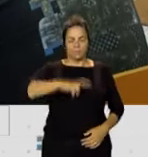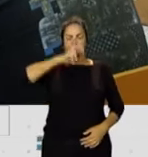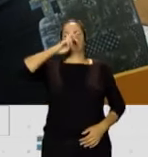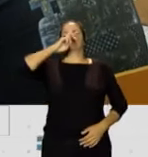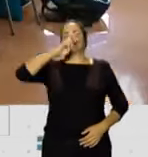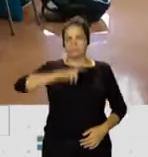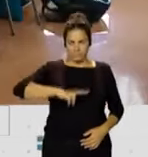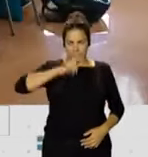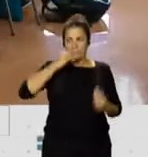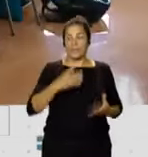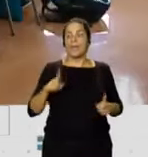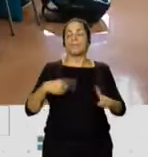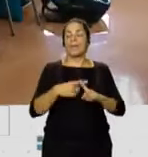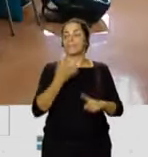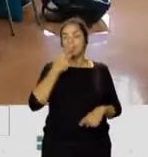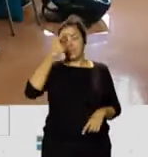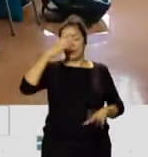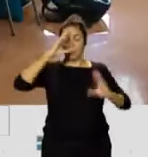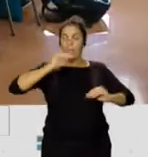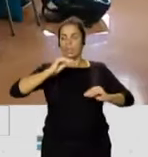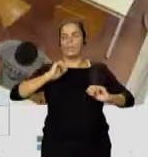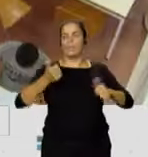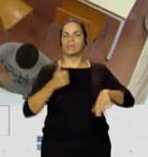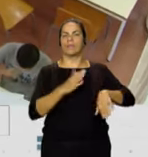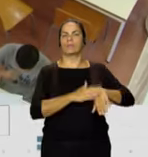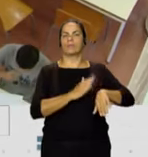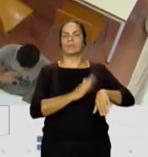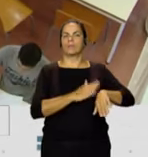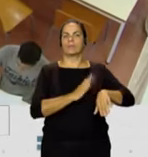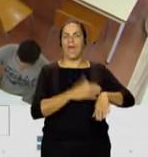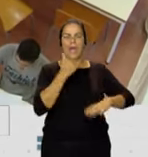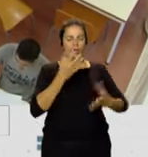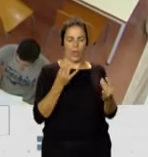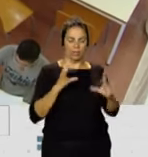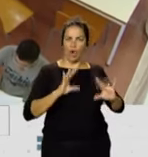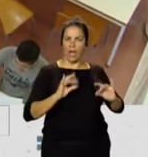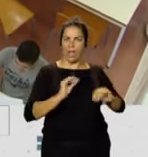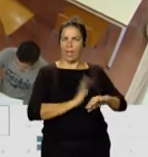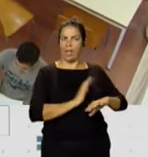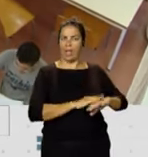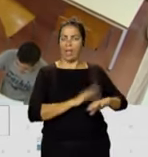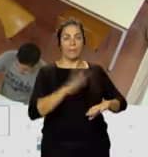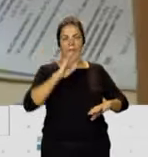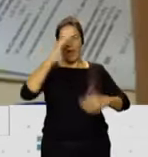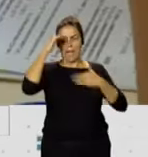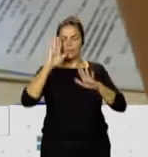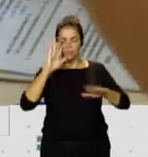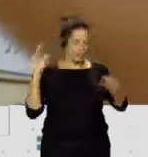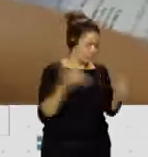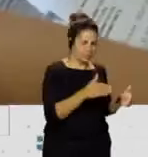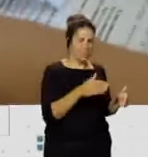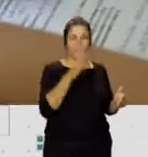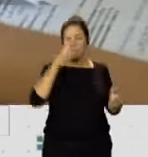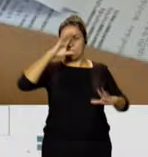pequeños golpecitos. Cuando se te quedas en blanco, desvías la atención. Es decir, en ese momento sales del circuito ese emocional de bloqueo,